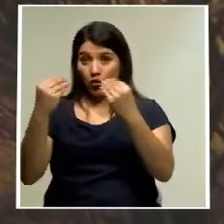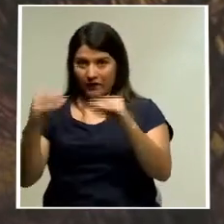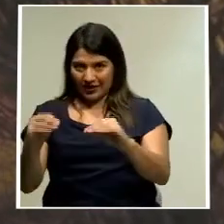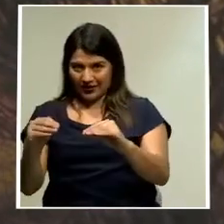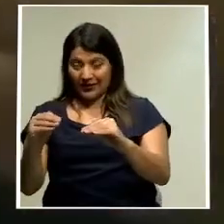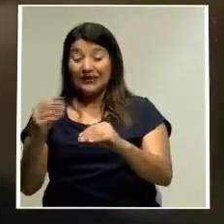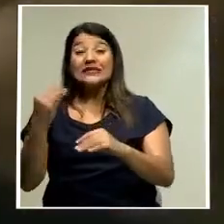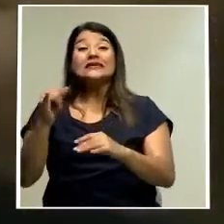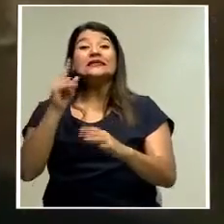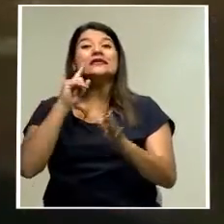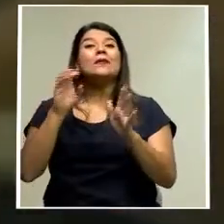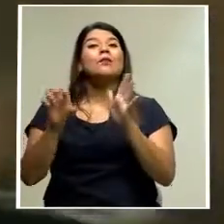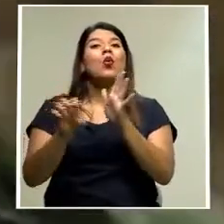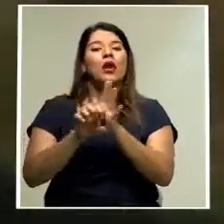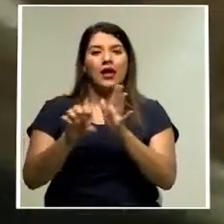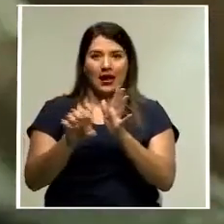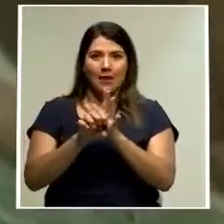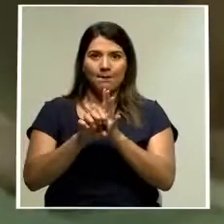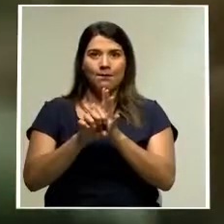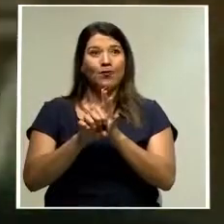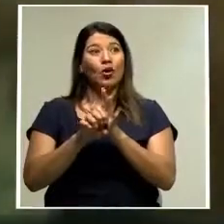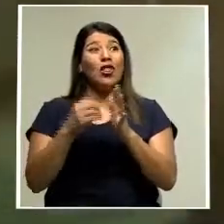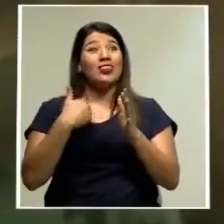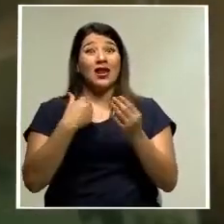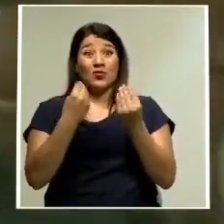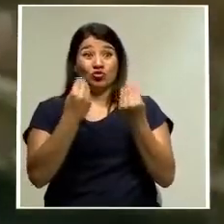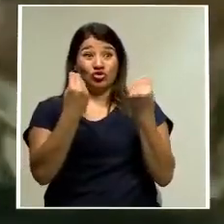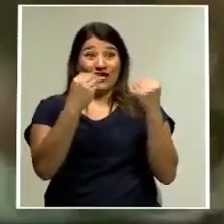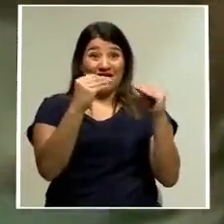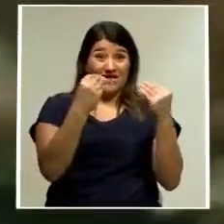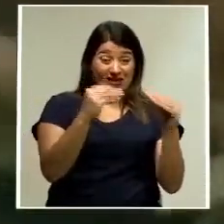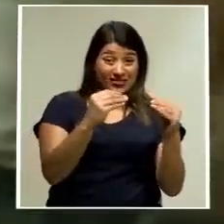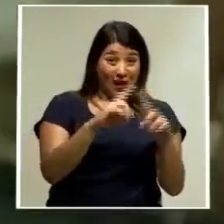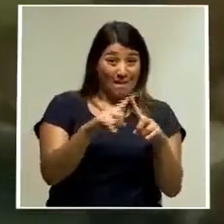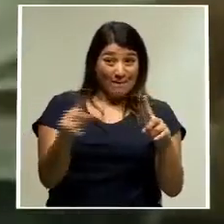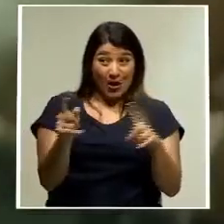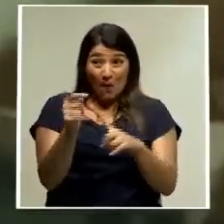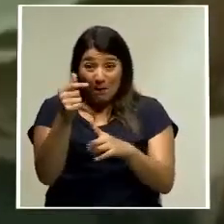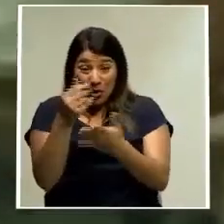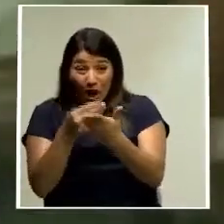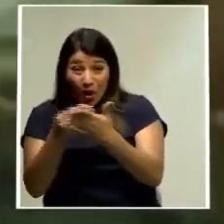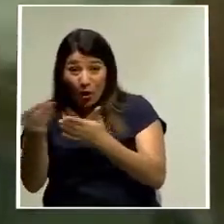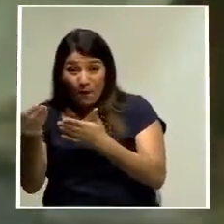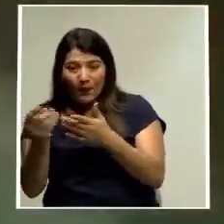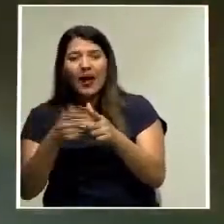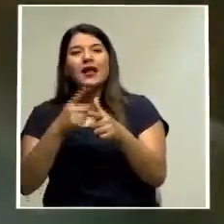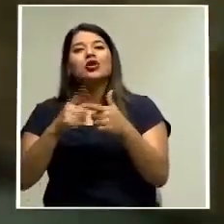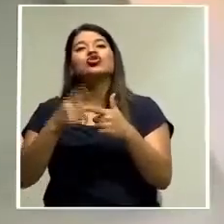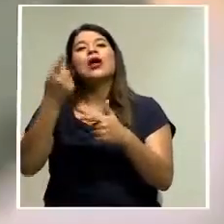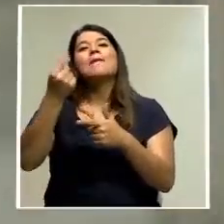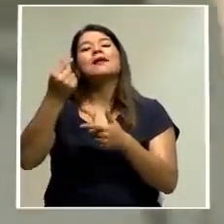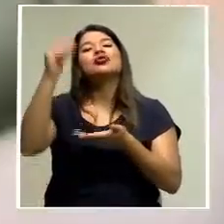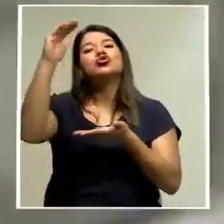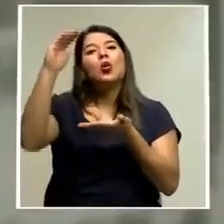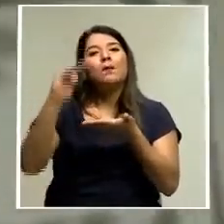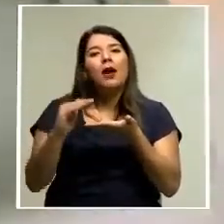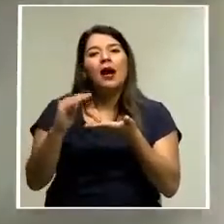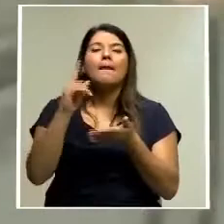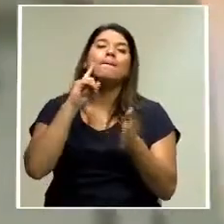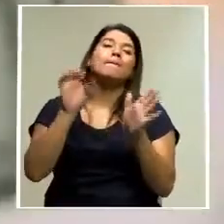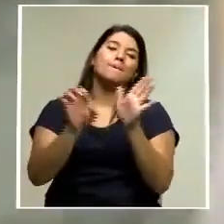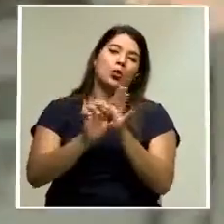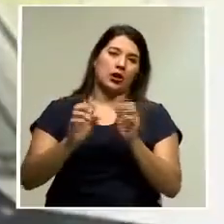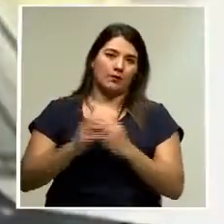oferta y demanda, el precio tiende a bajar. ¿Verdad? Es lo mismo que sucedería si nosotros tenemos, por ejemplo,